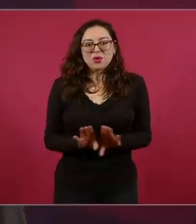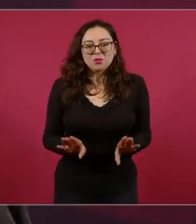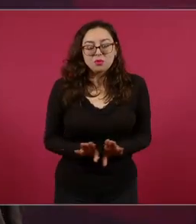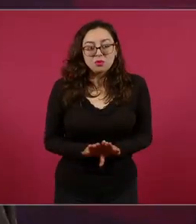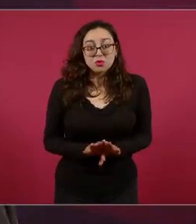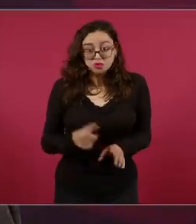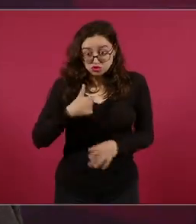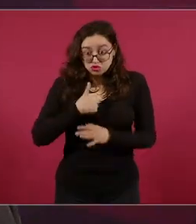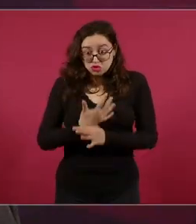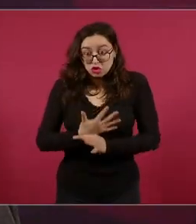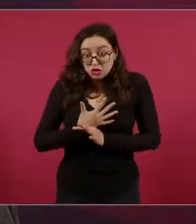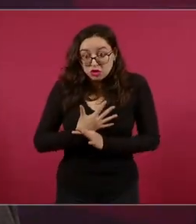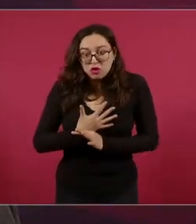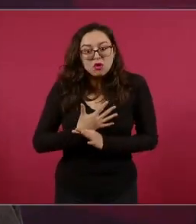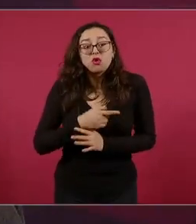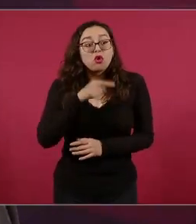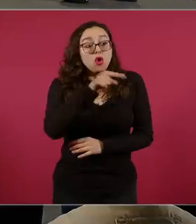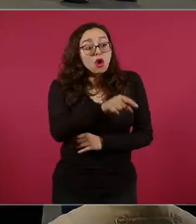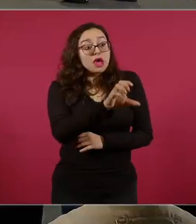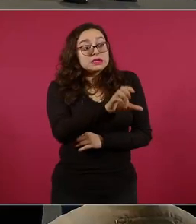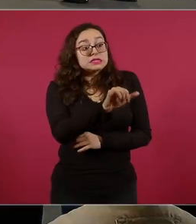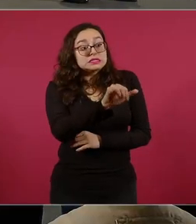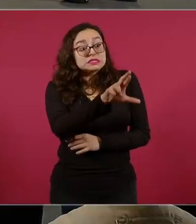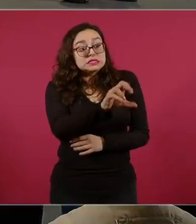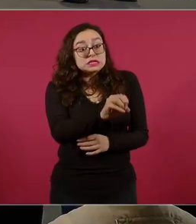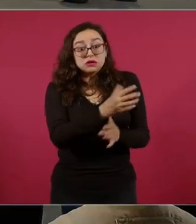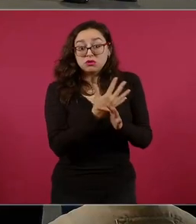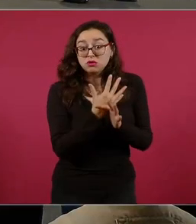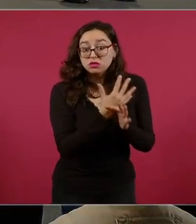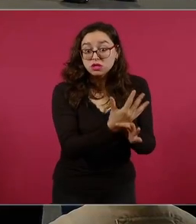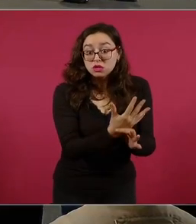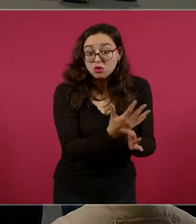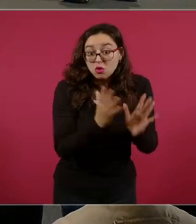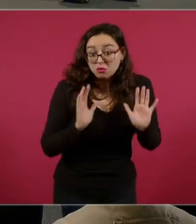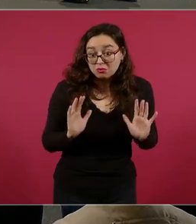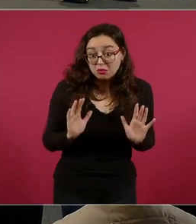Vamos a escuchar a Ciro Murayama como lo dijo en 2021.